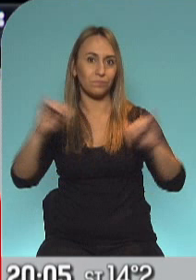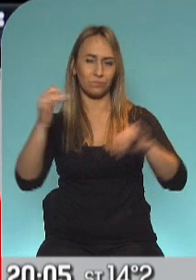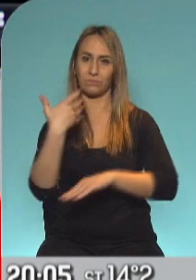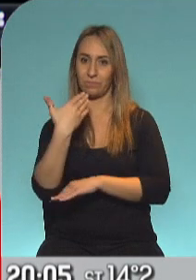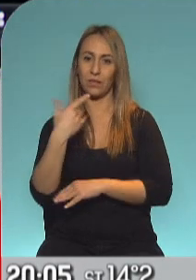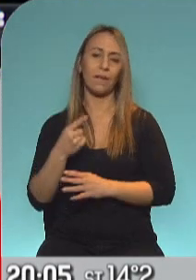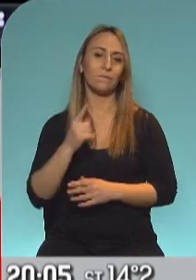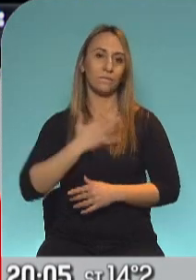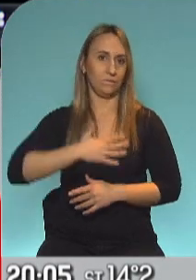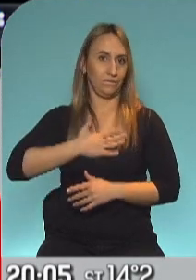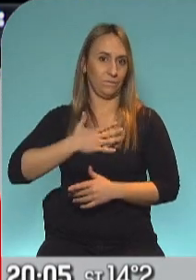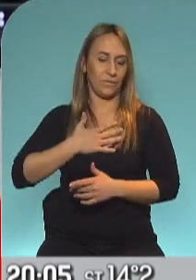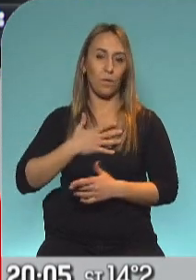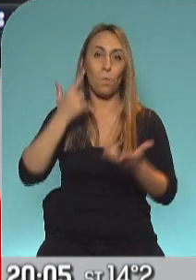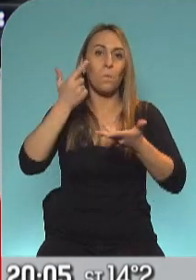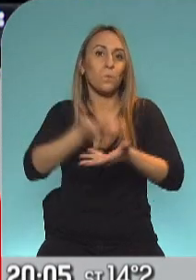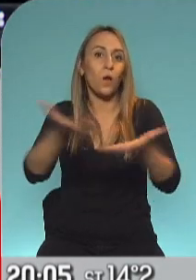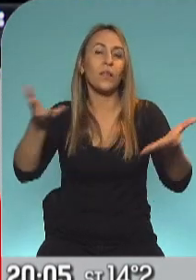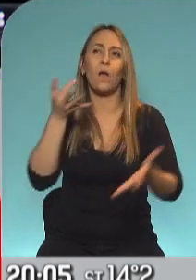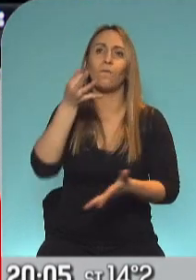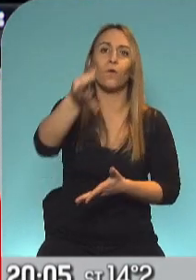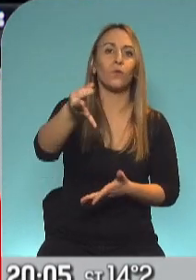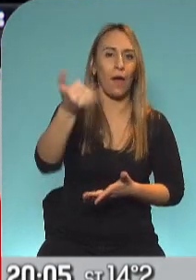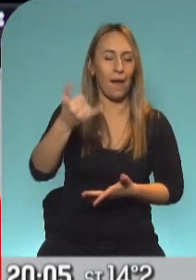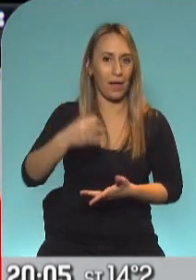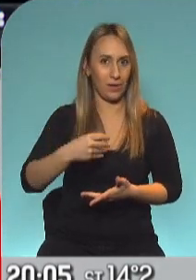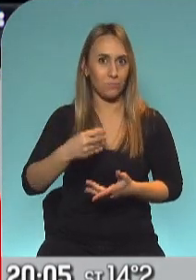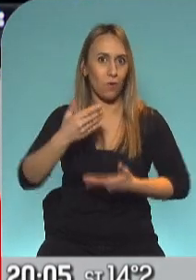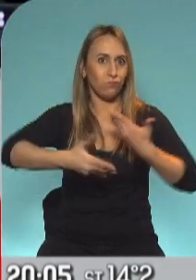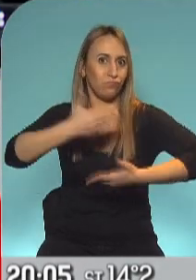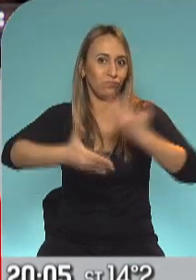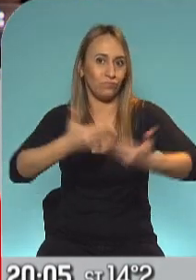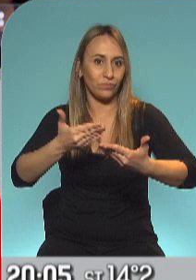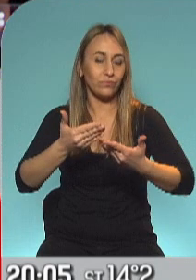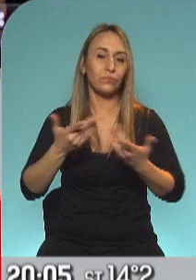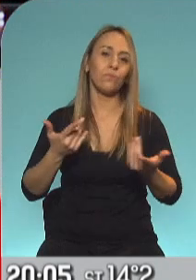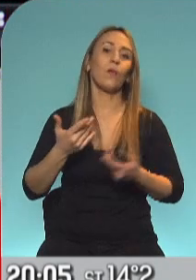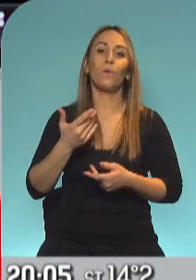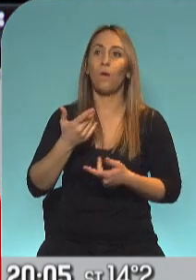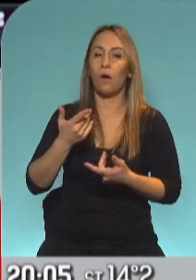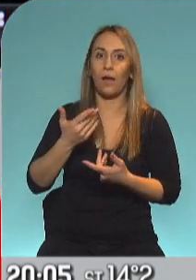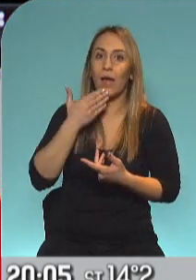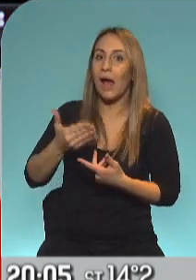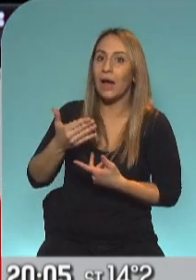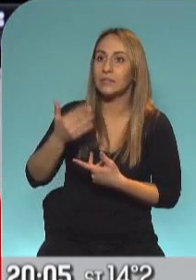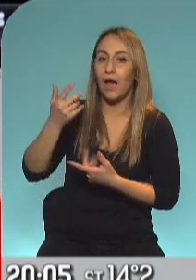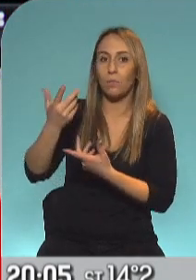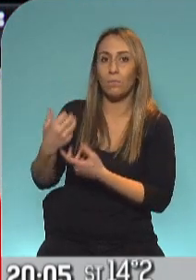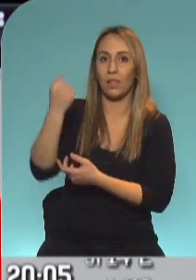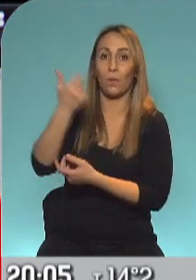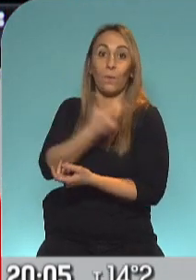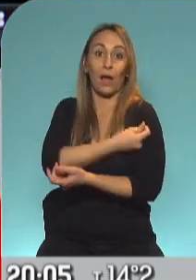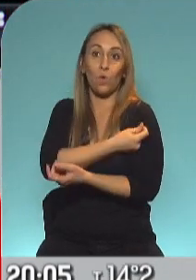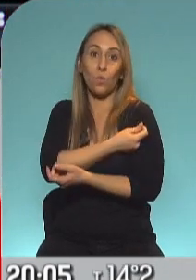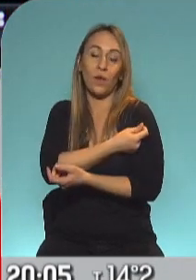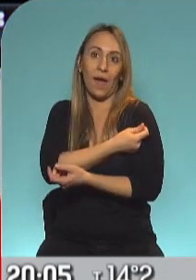salida de la pandemia, mostrar la esperanza. ¿Cuánto colaboró la idea de que va a haber una vacuna para todo esto? Y sobre